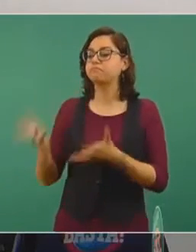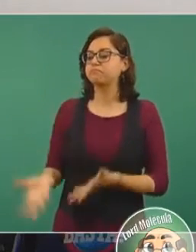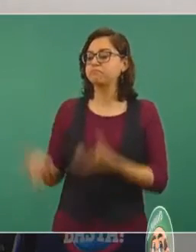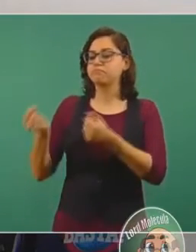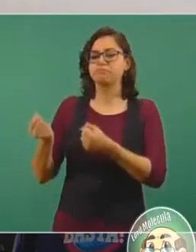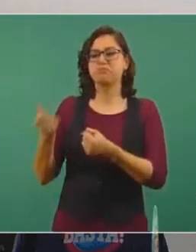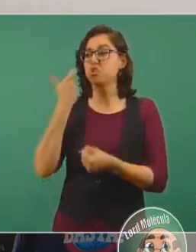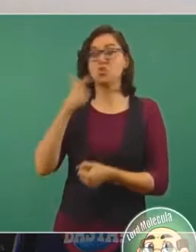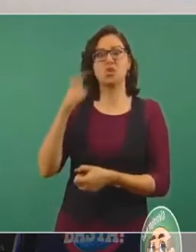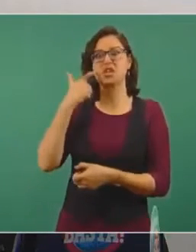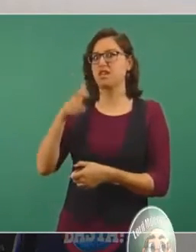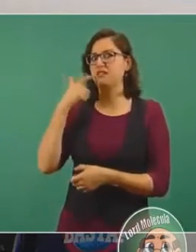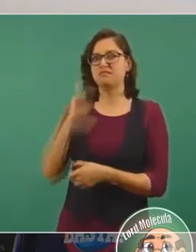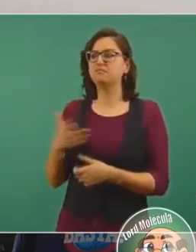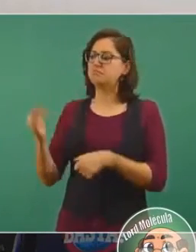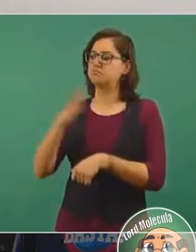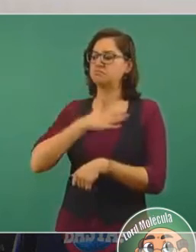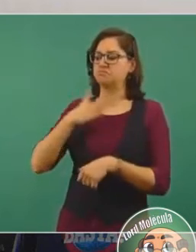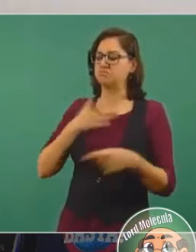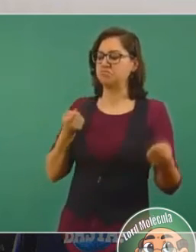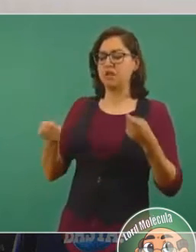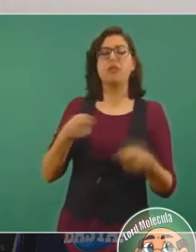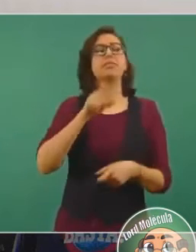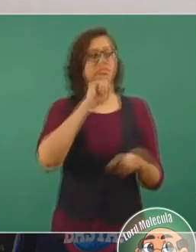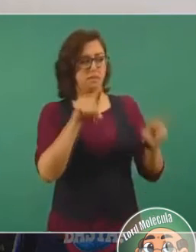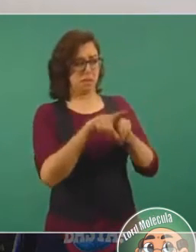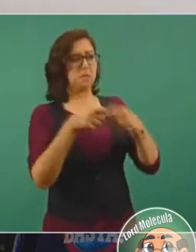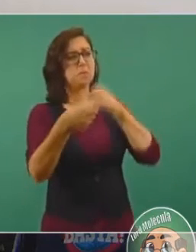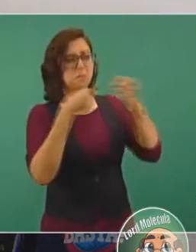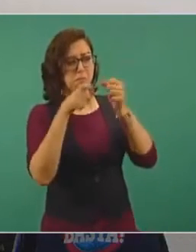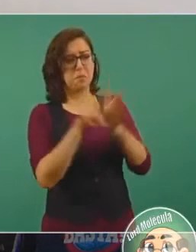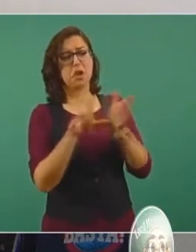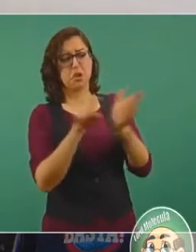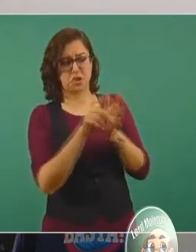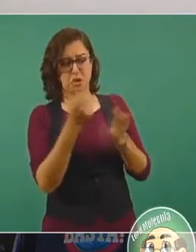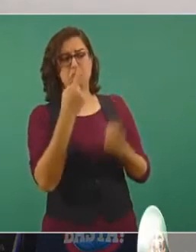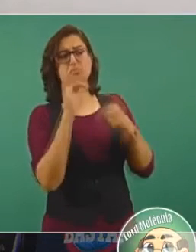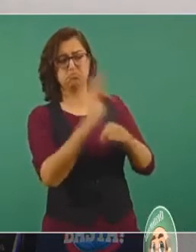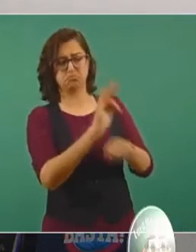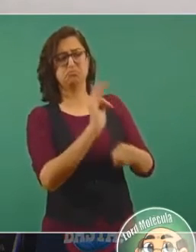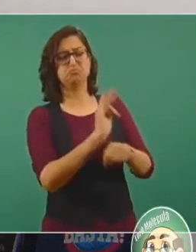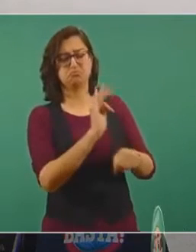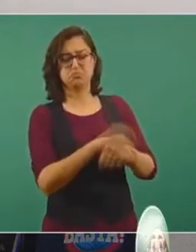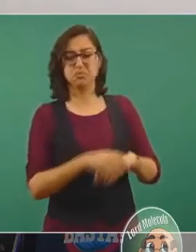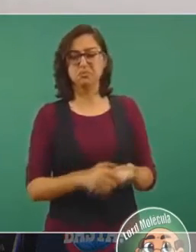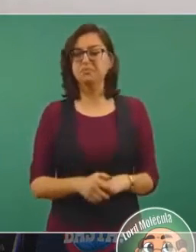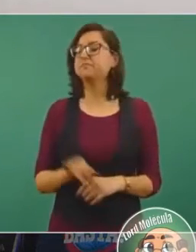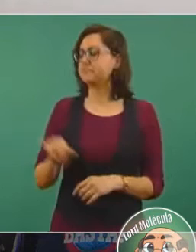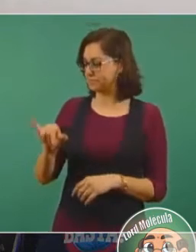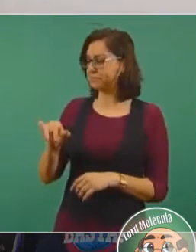medios a su servicio. Así es. Periódicos famosos. Aquí está.